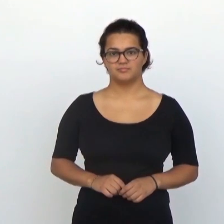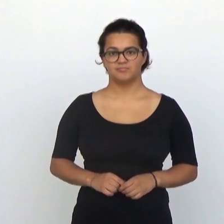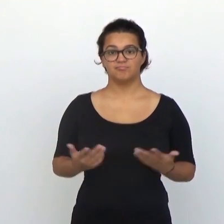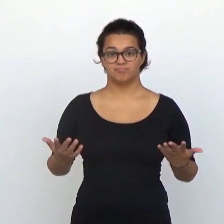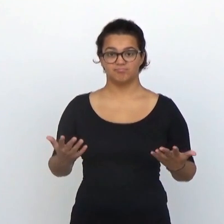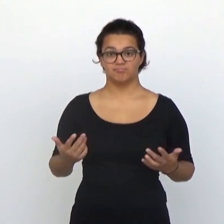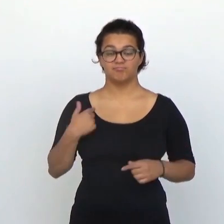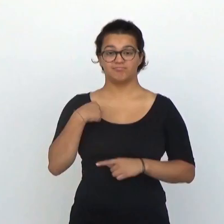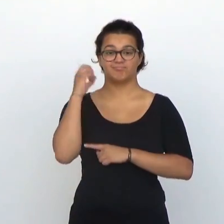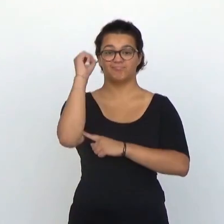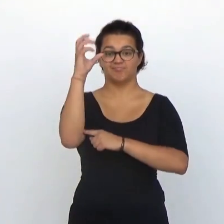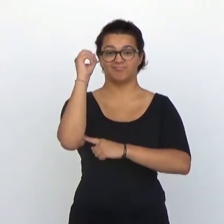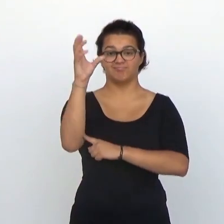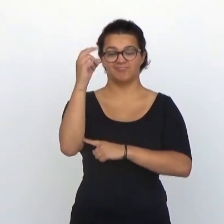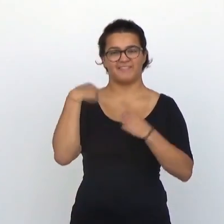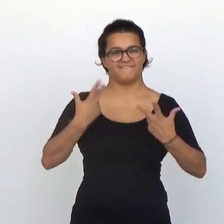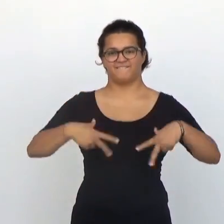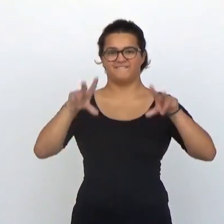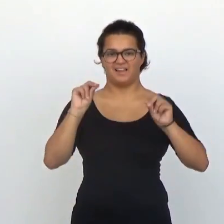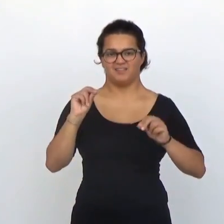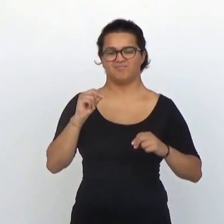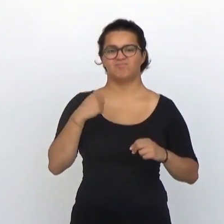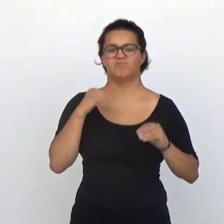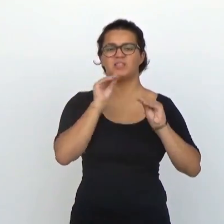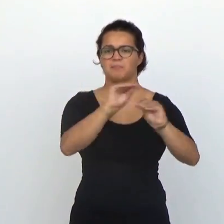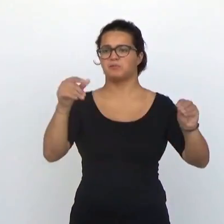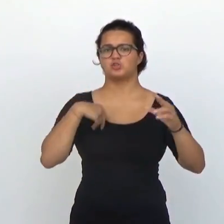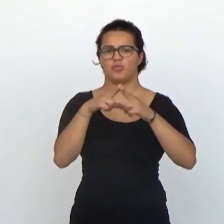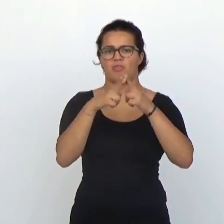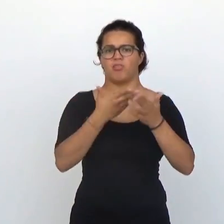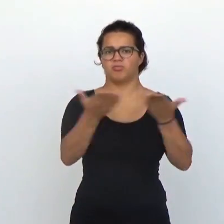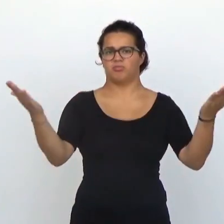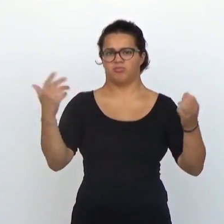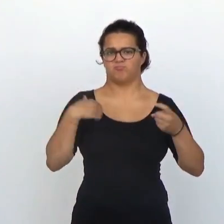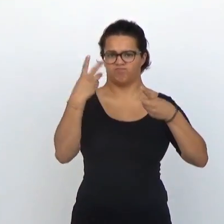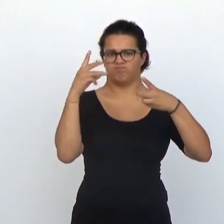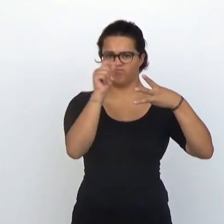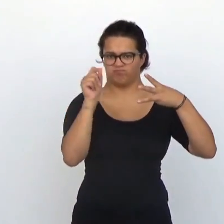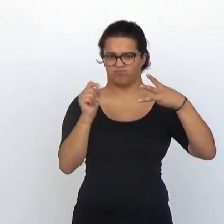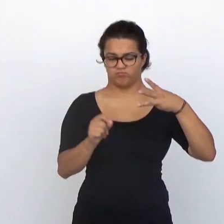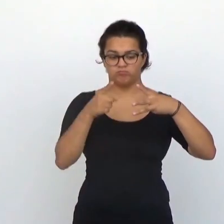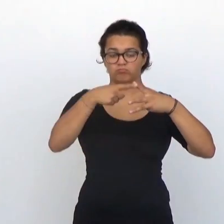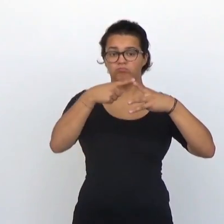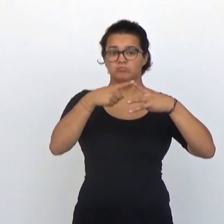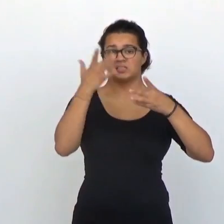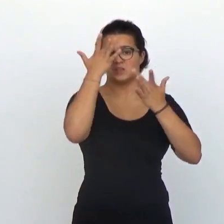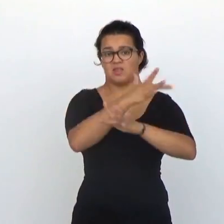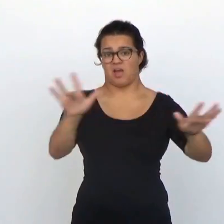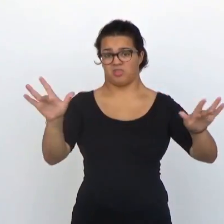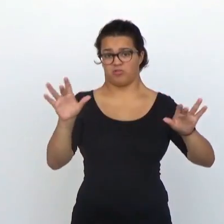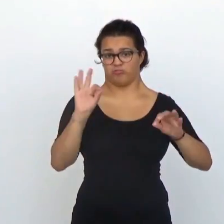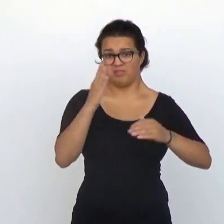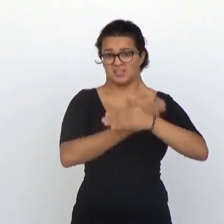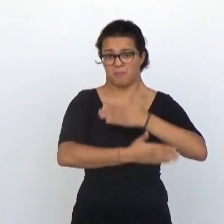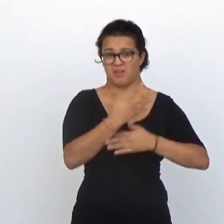Me gustaría cerrar mi intervención con un triple llamamiento a nuestra sociedad para que siga creciendo la